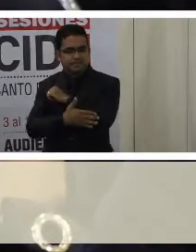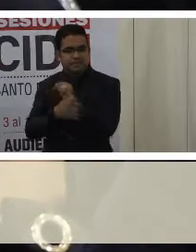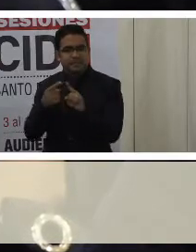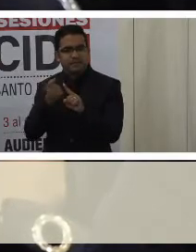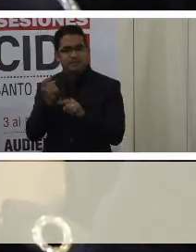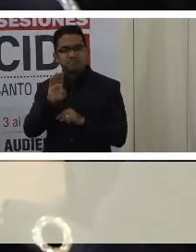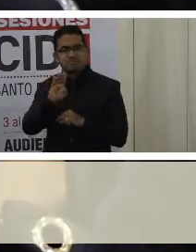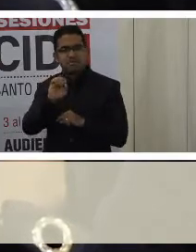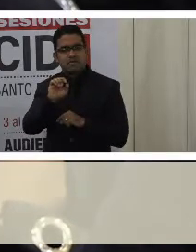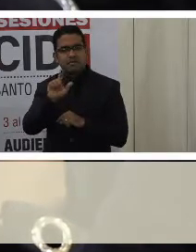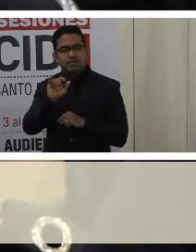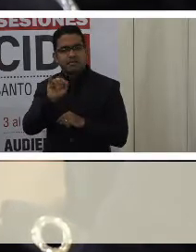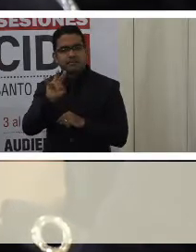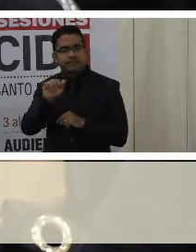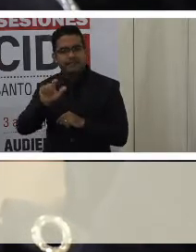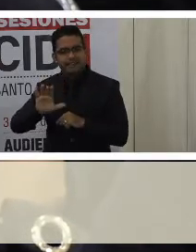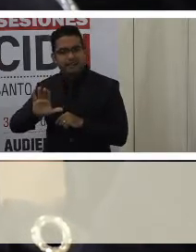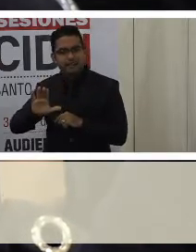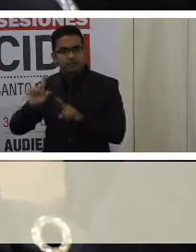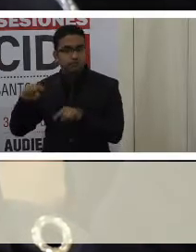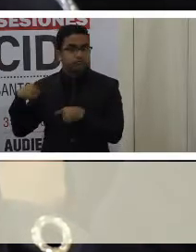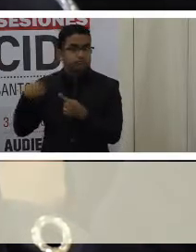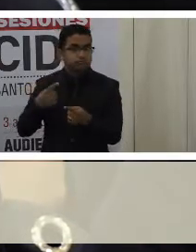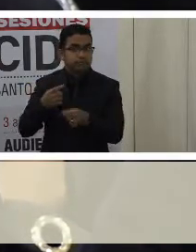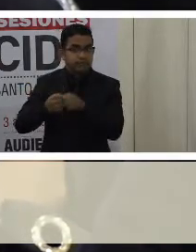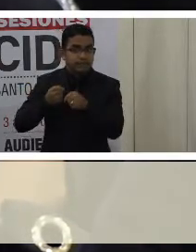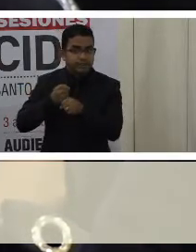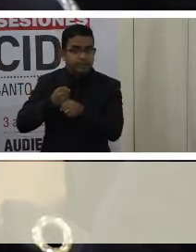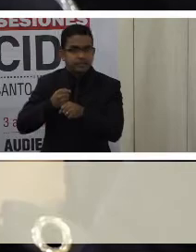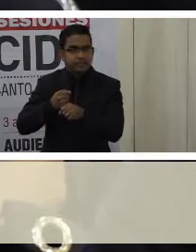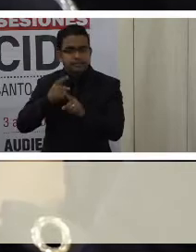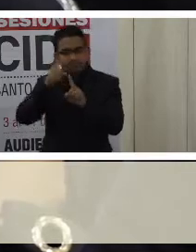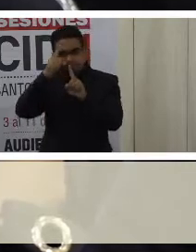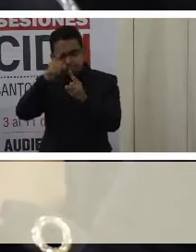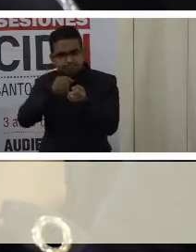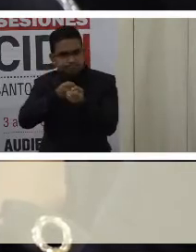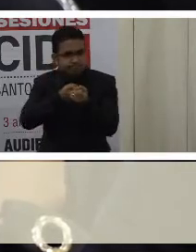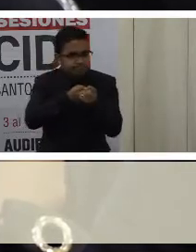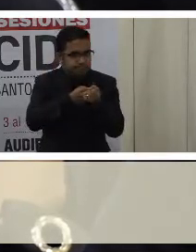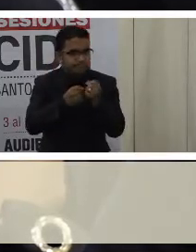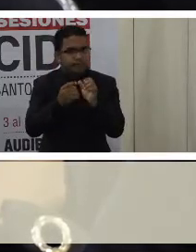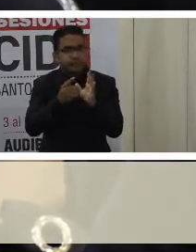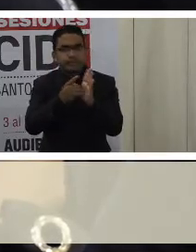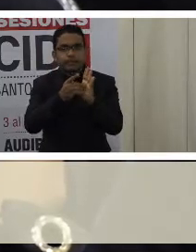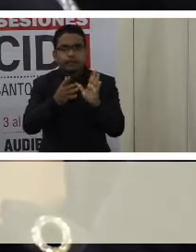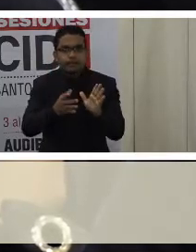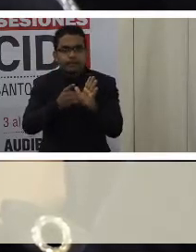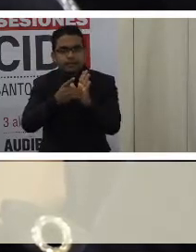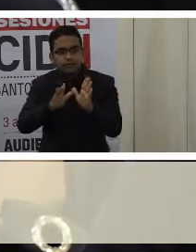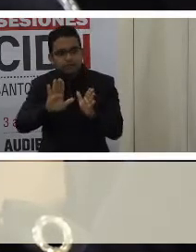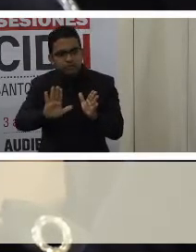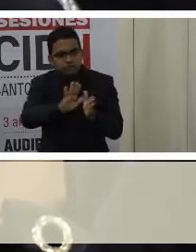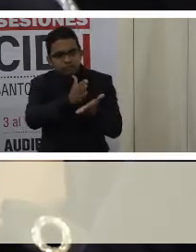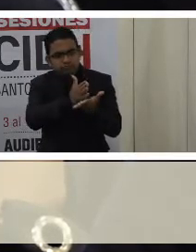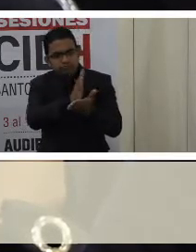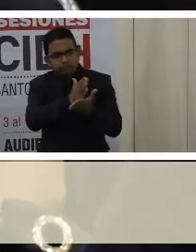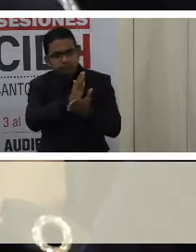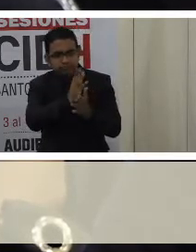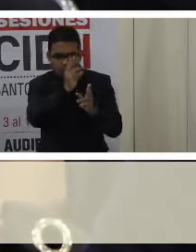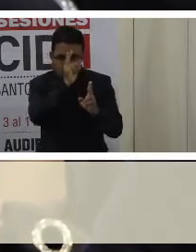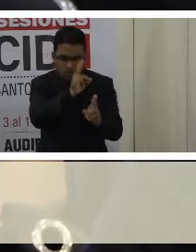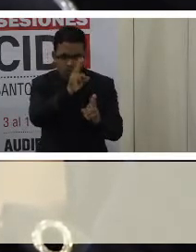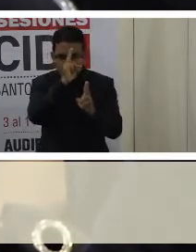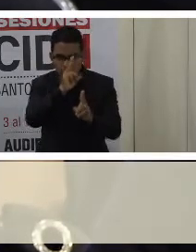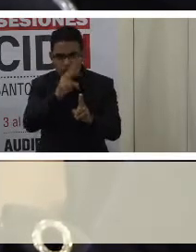ha venido adoptando durante los últimos años para garantizar los derechos humanos de las personas con discapacidad en nuestro país.